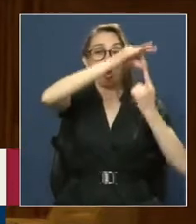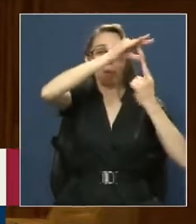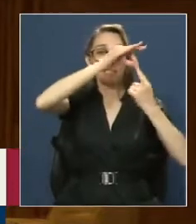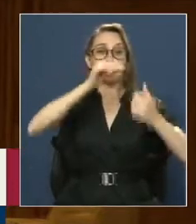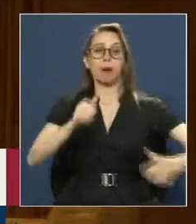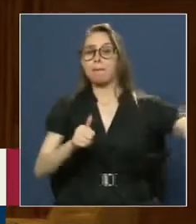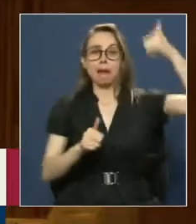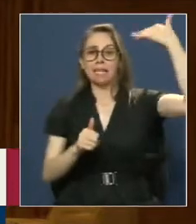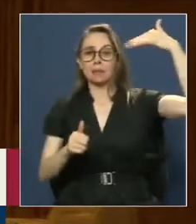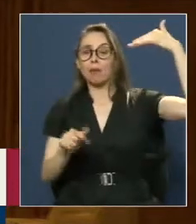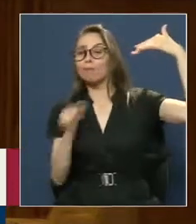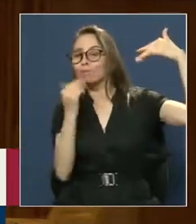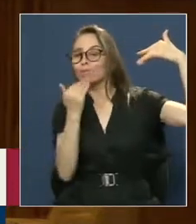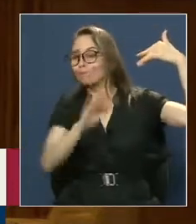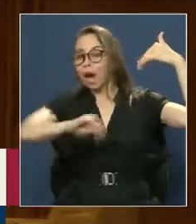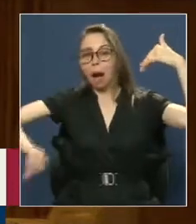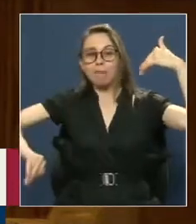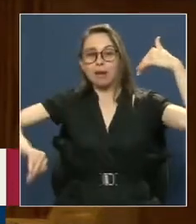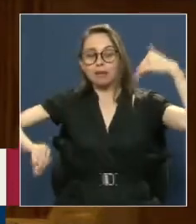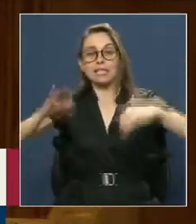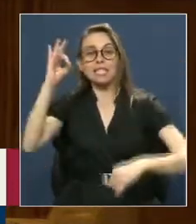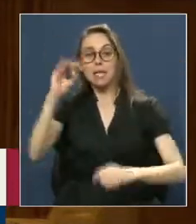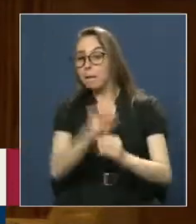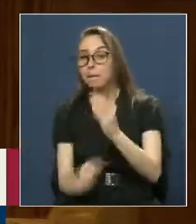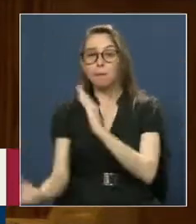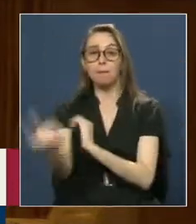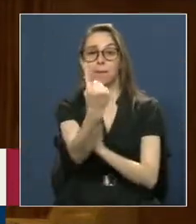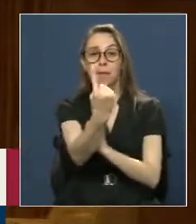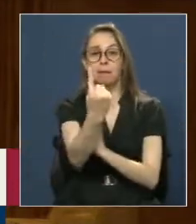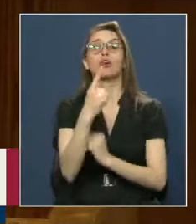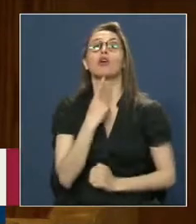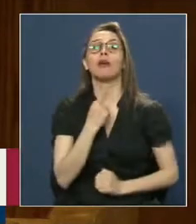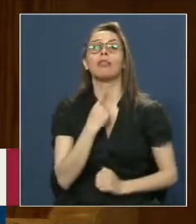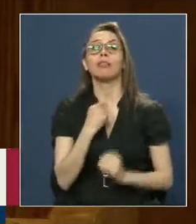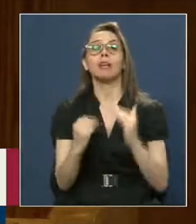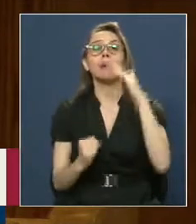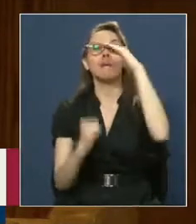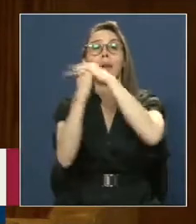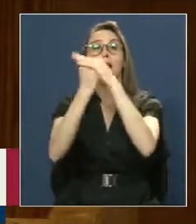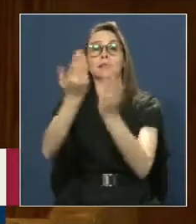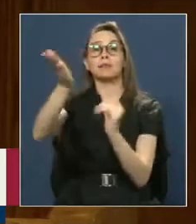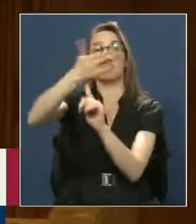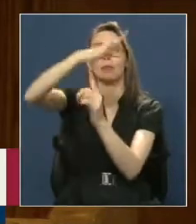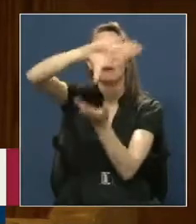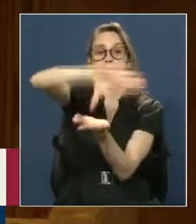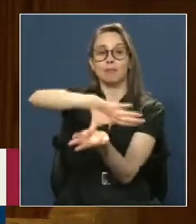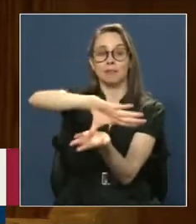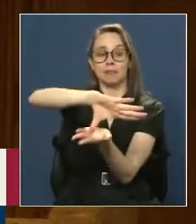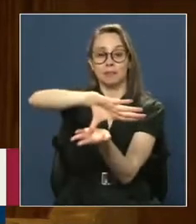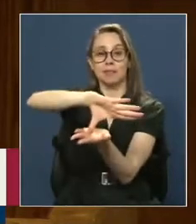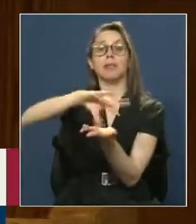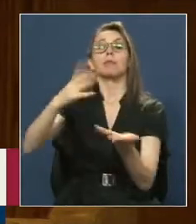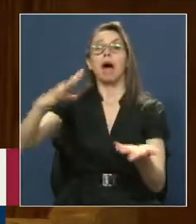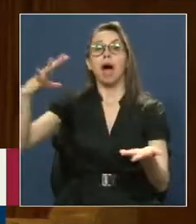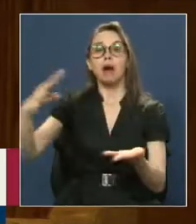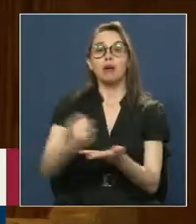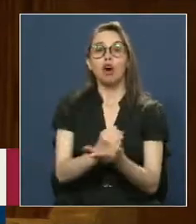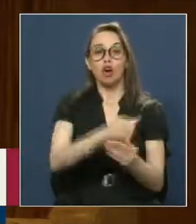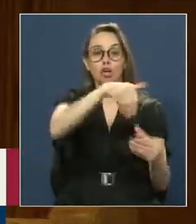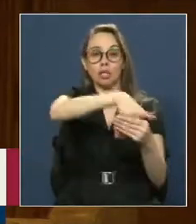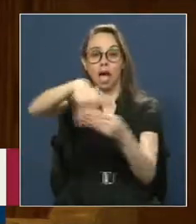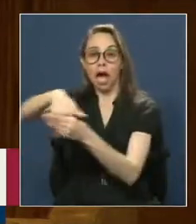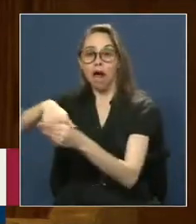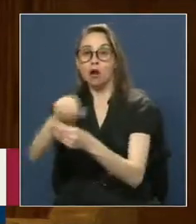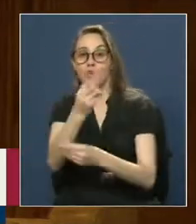Accesorio Poniendo por Delante Siempre Los intereses Superiores De la patria De manera De alcanzar Las mayorías